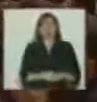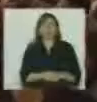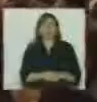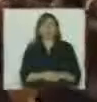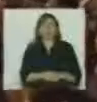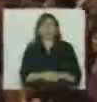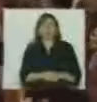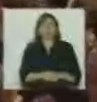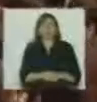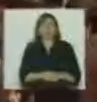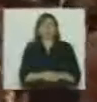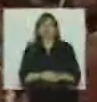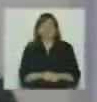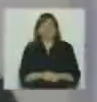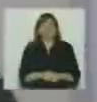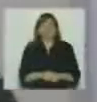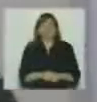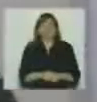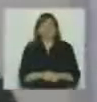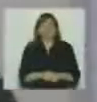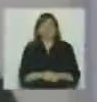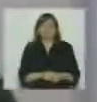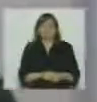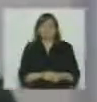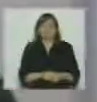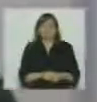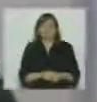ese fuerza Cristina